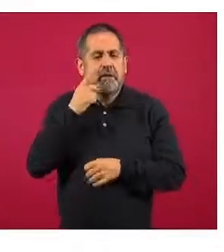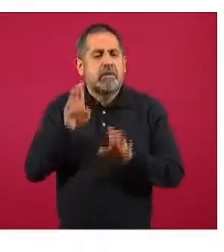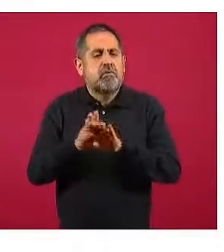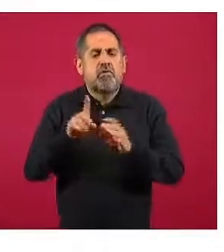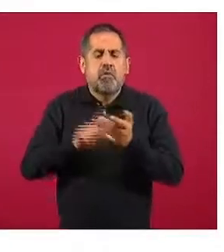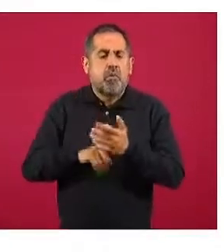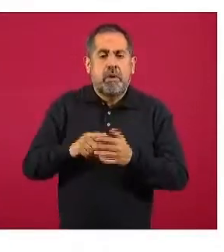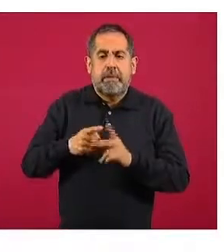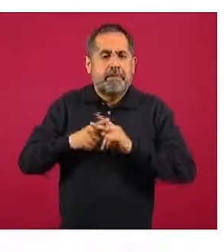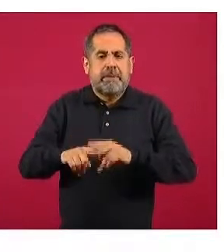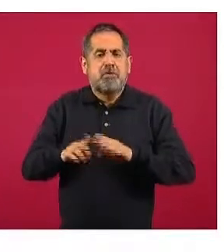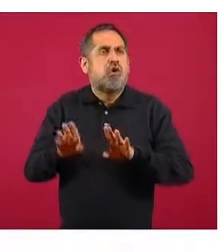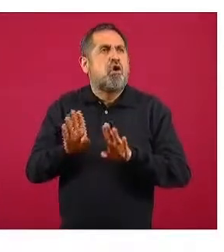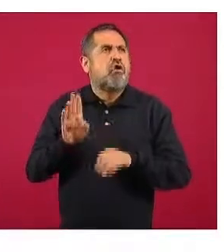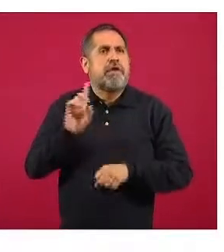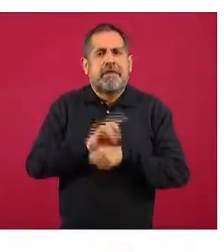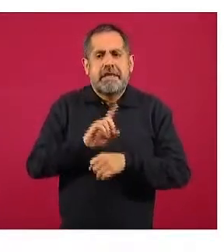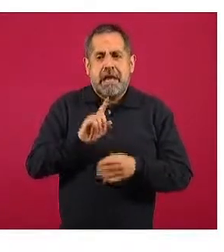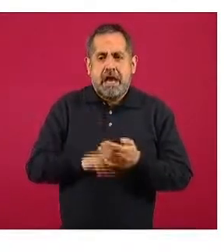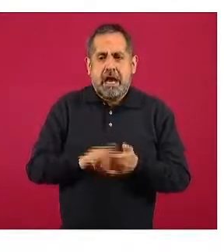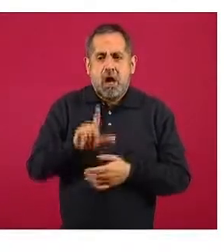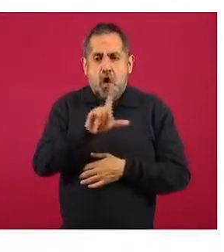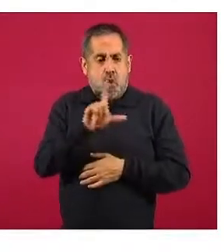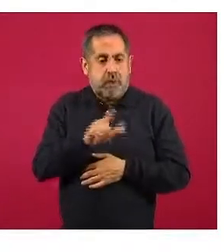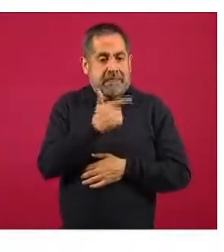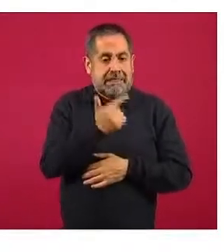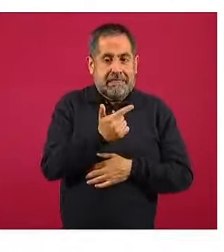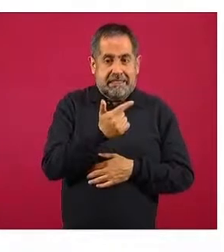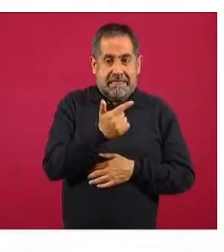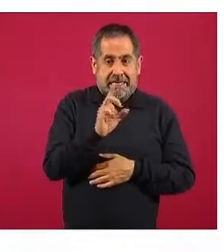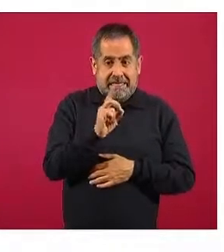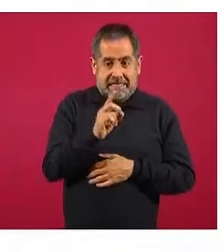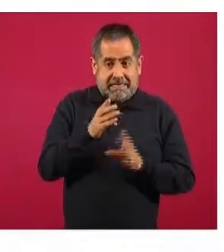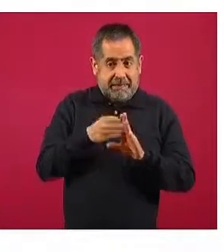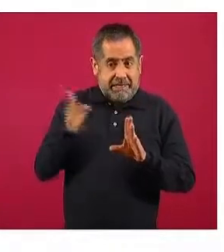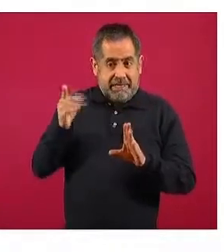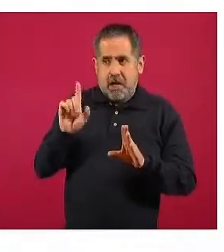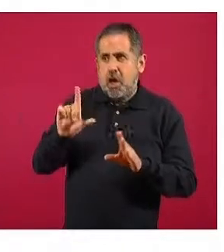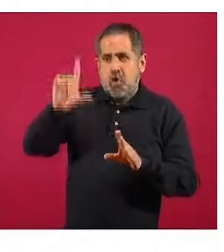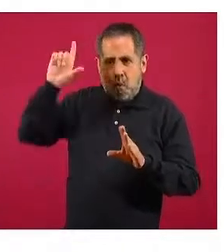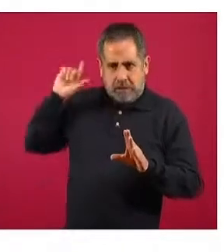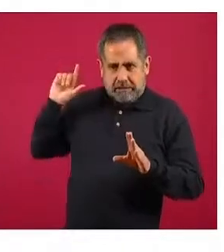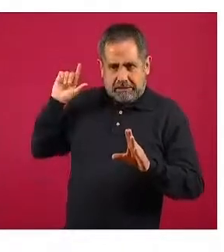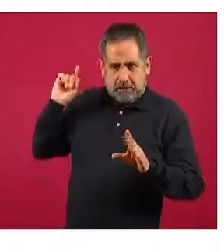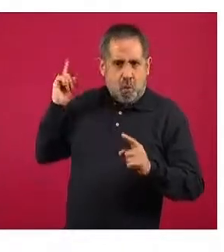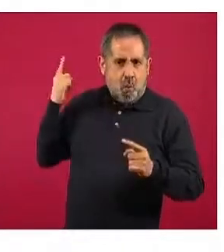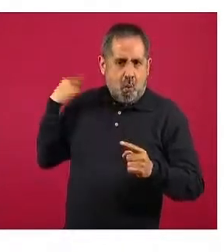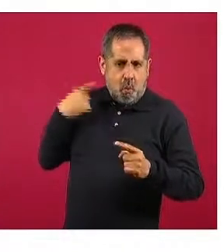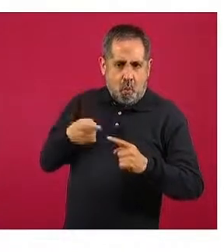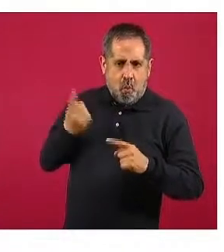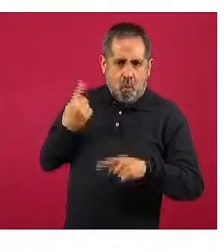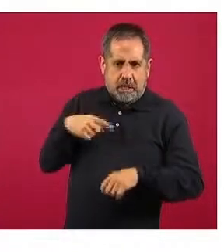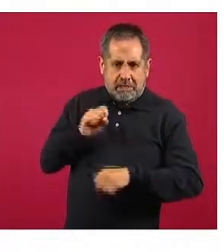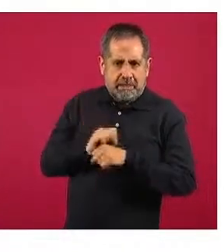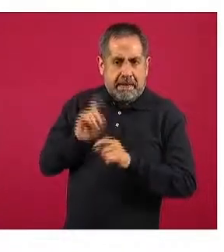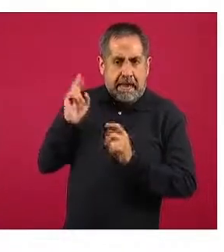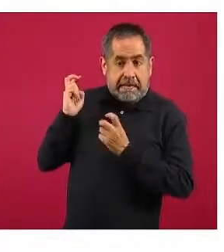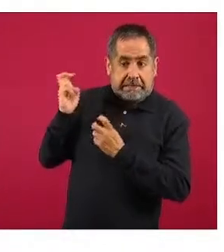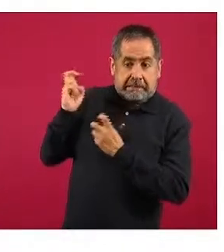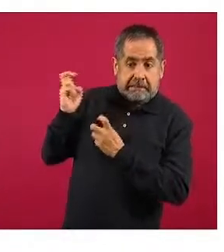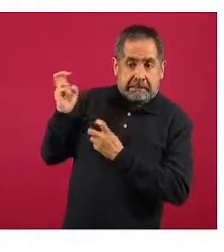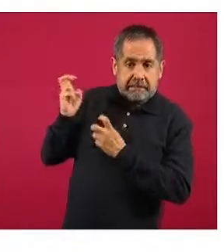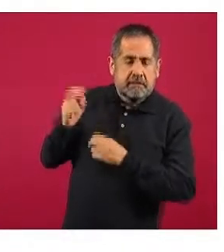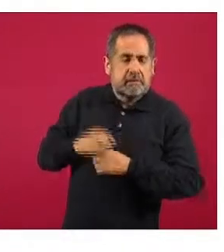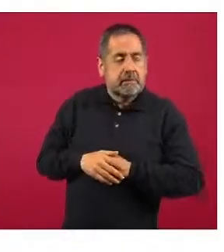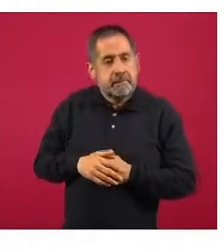entró en vigencia, que fue el lunes 7 de diciembre, es decir, el lunes pasado de hace una semana, es que más